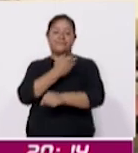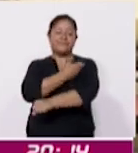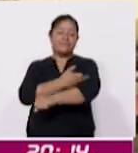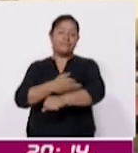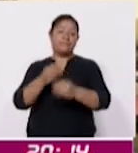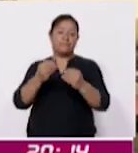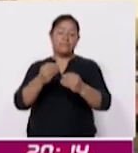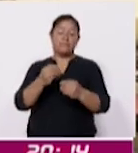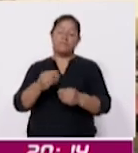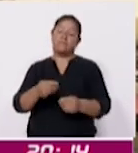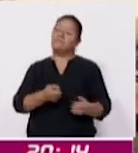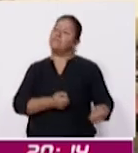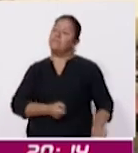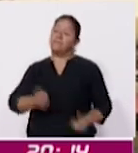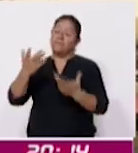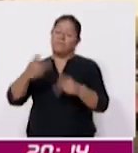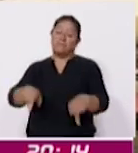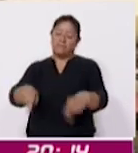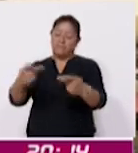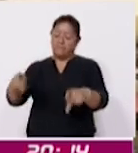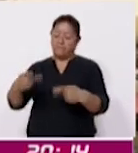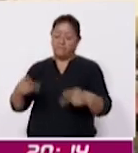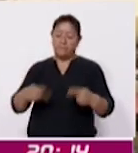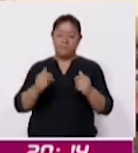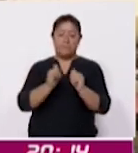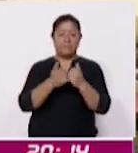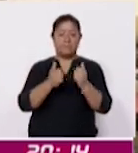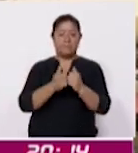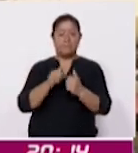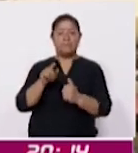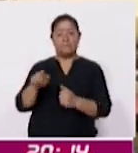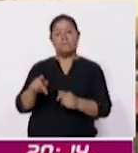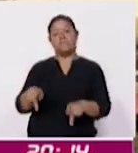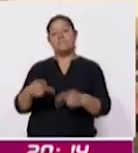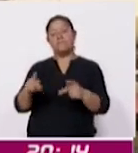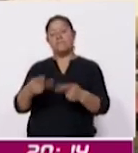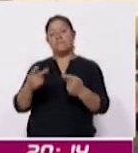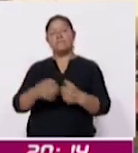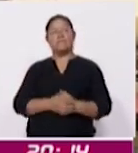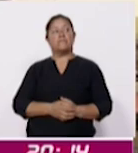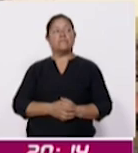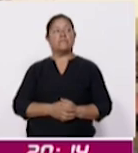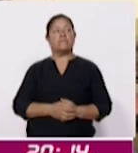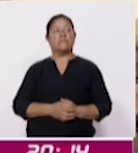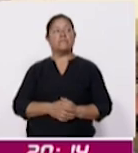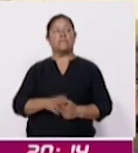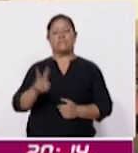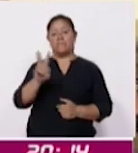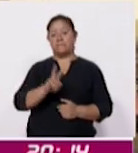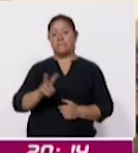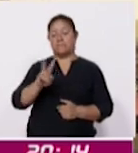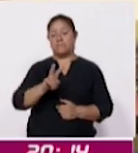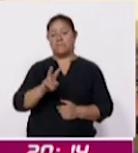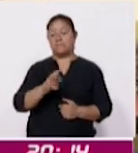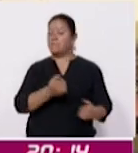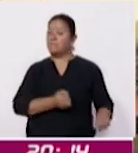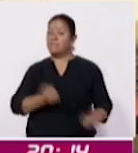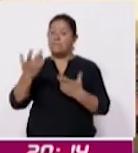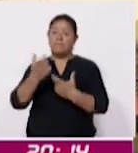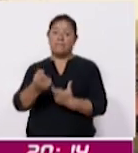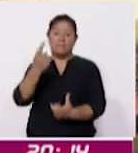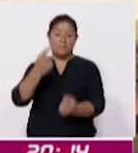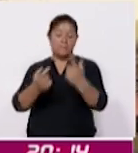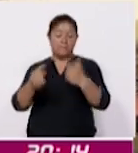muchos de ellos salen a vender pan. Se dedican a la venta de pan de fiesta y salen desde el día viernes, algunos desde el día de hoy. Entonces,